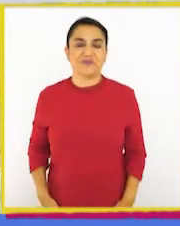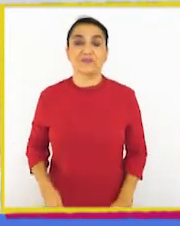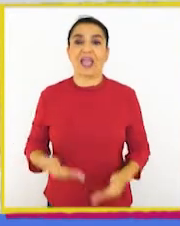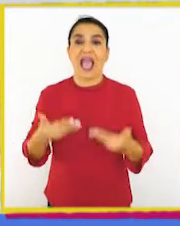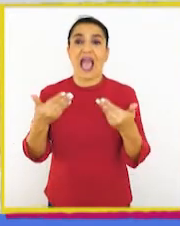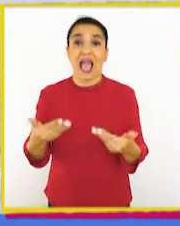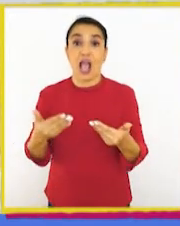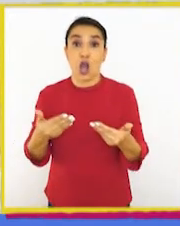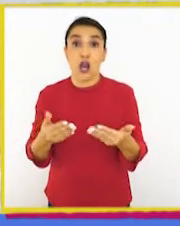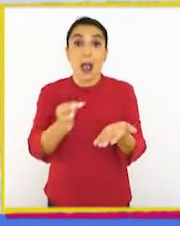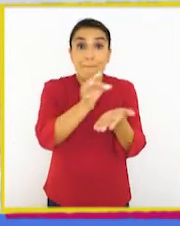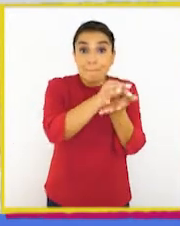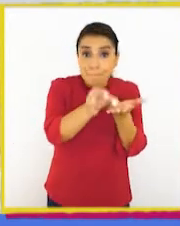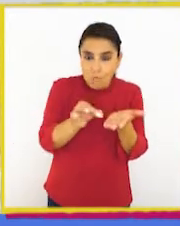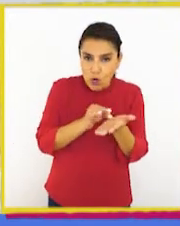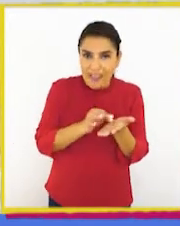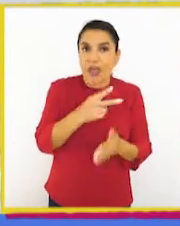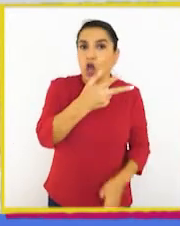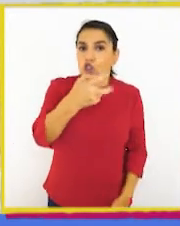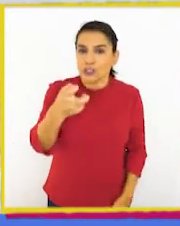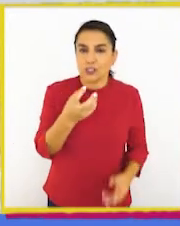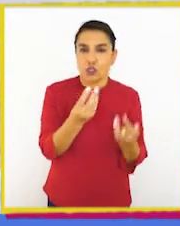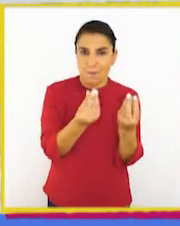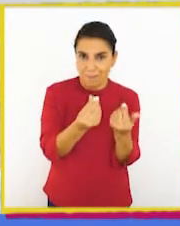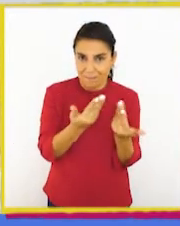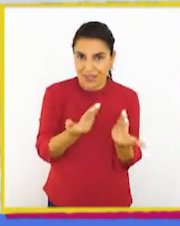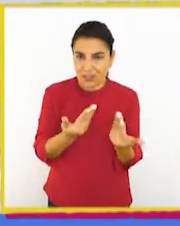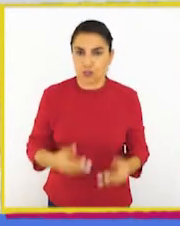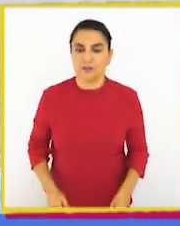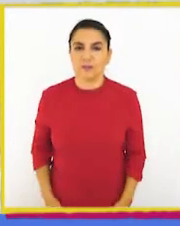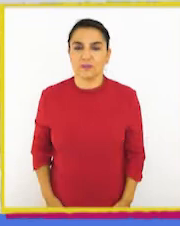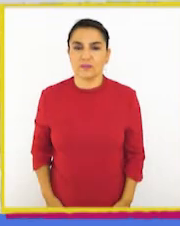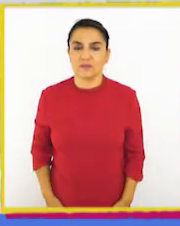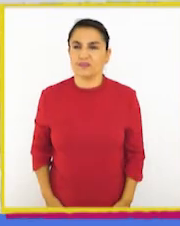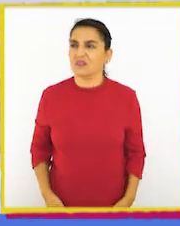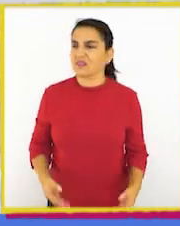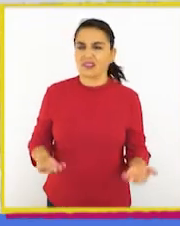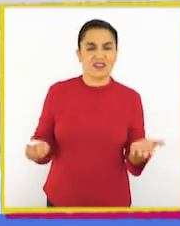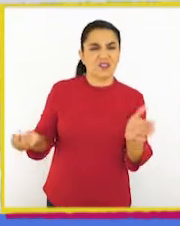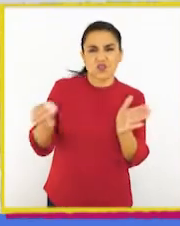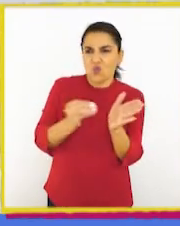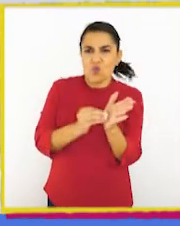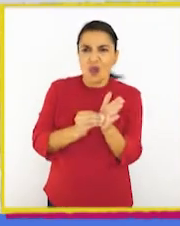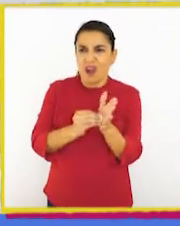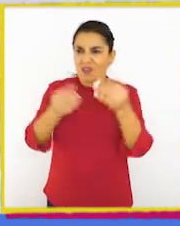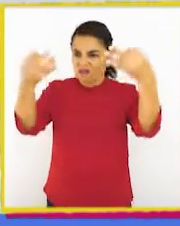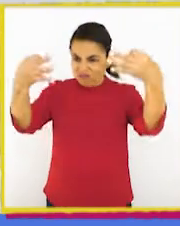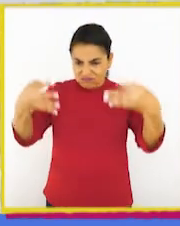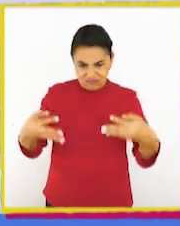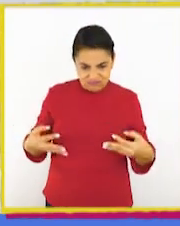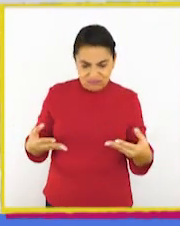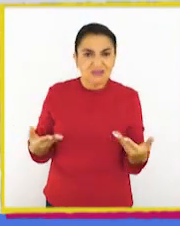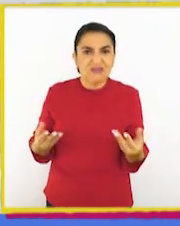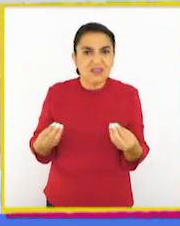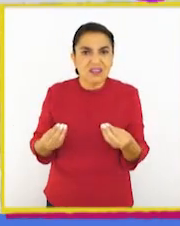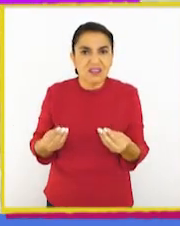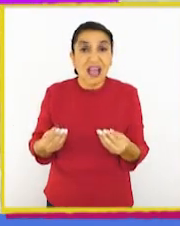Ahora tenemos que sumar las monedas, que son 800 pesos. ¿Qué suma tenemos que hacer entonces para juntar las partes?